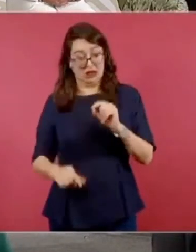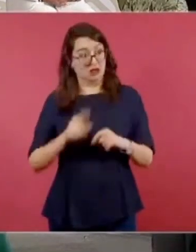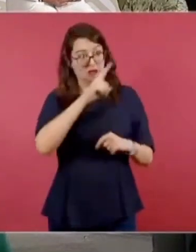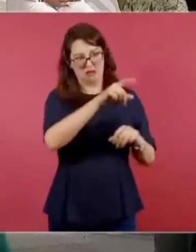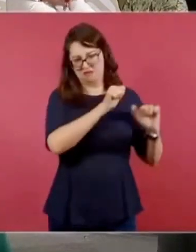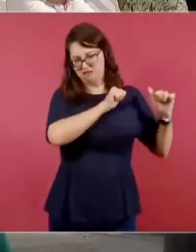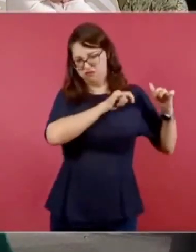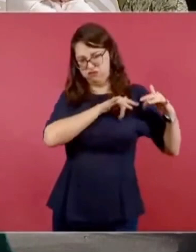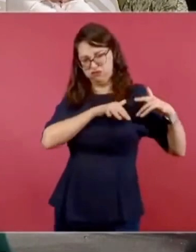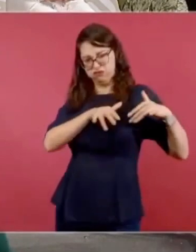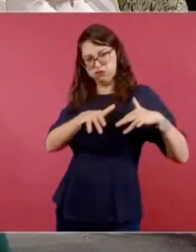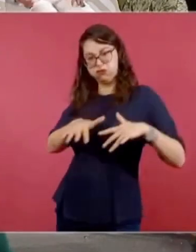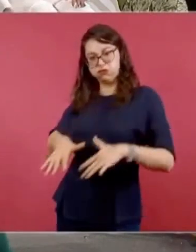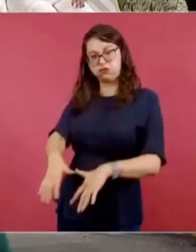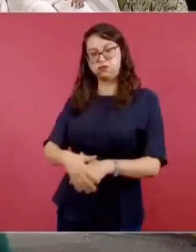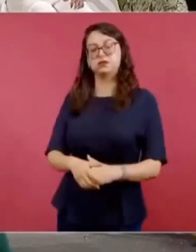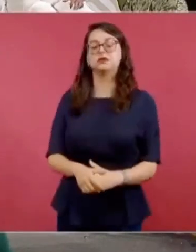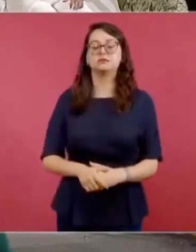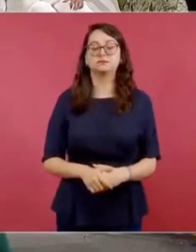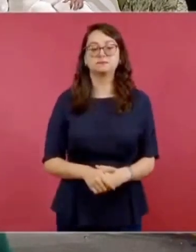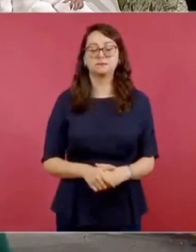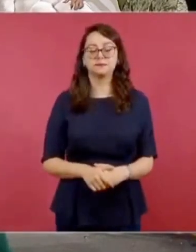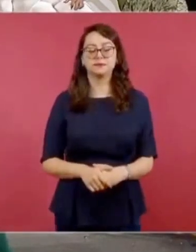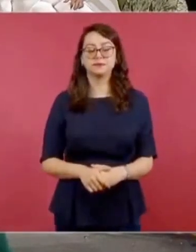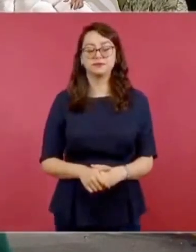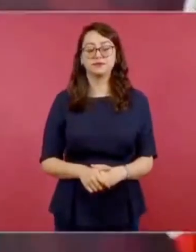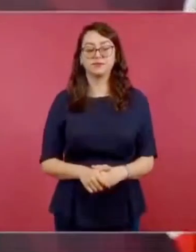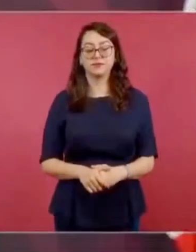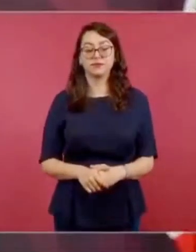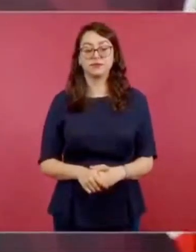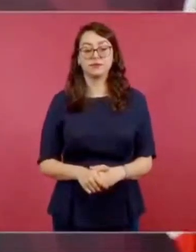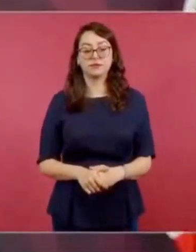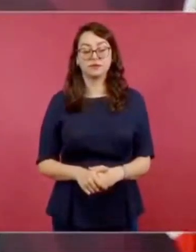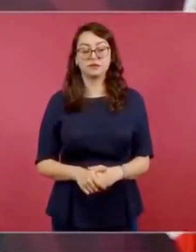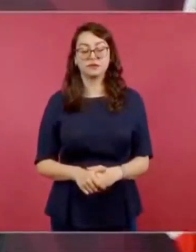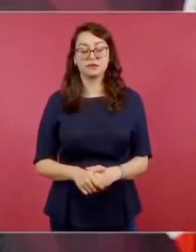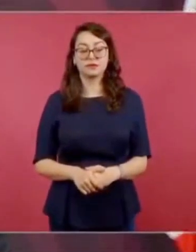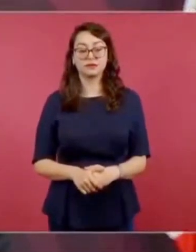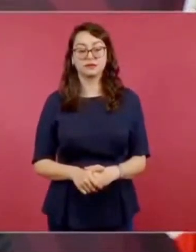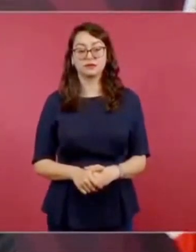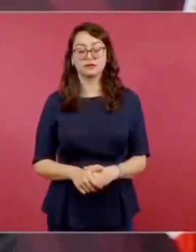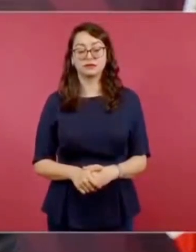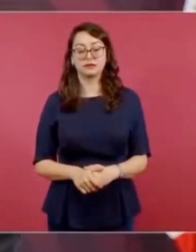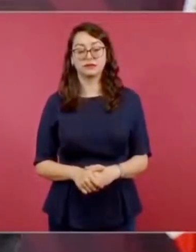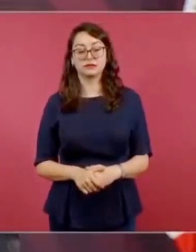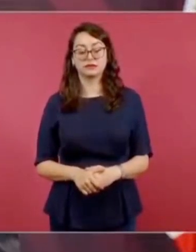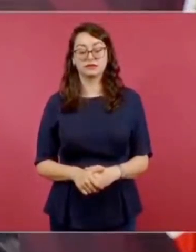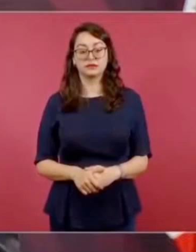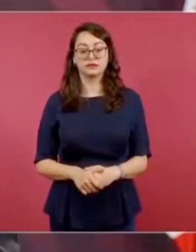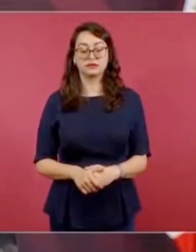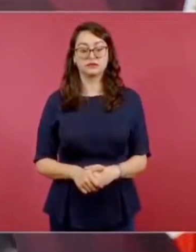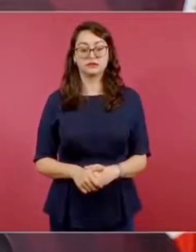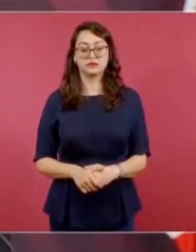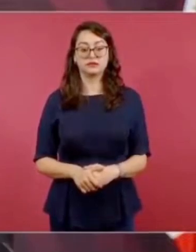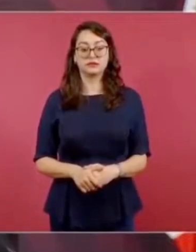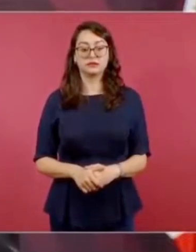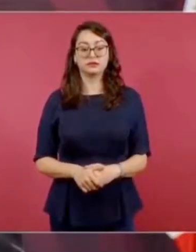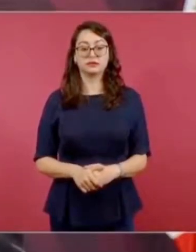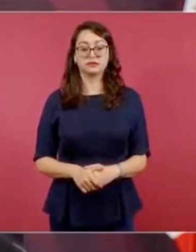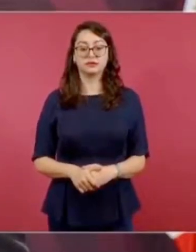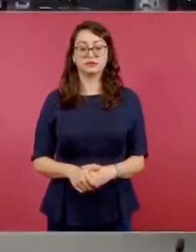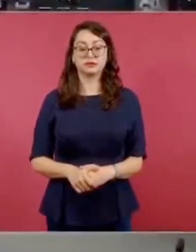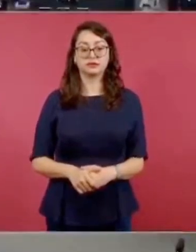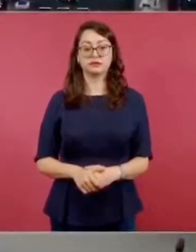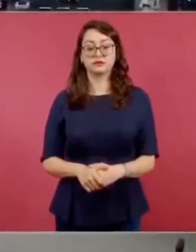Raúl